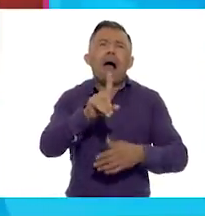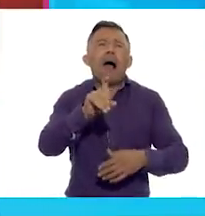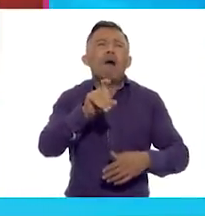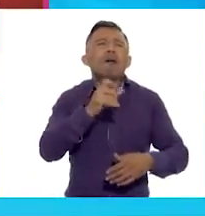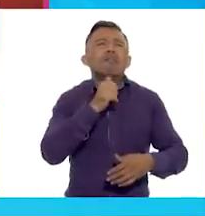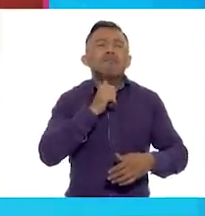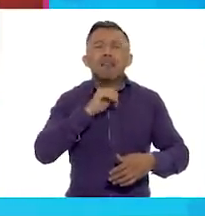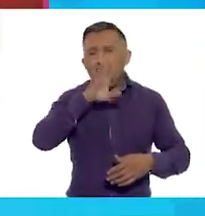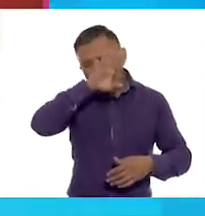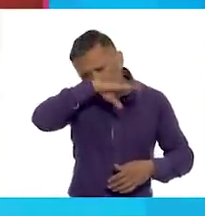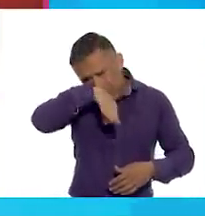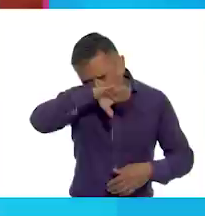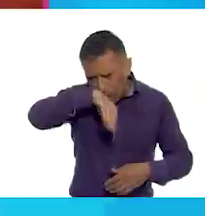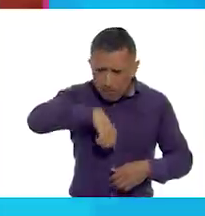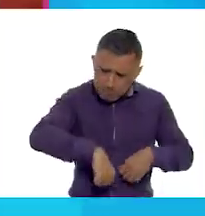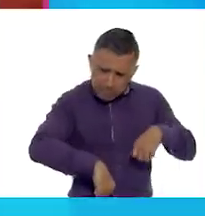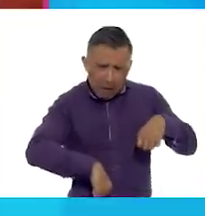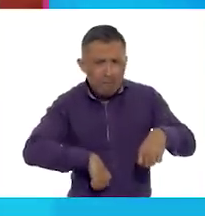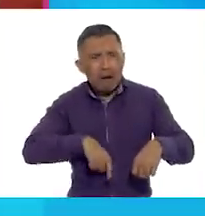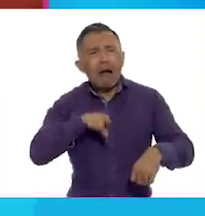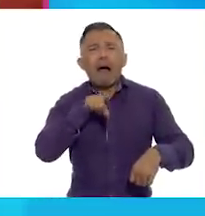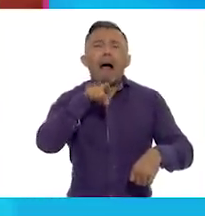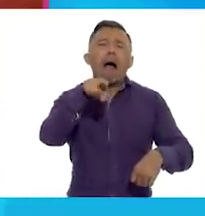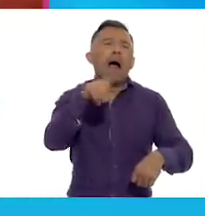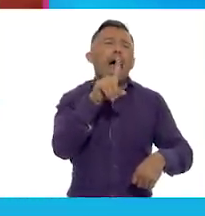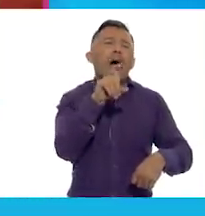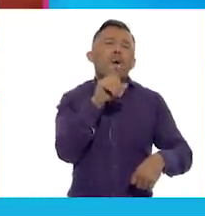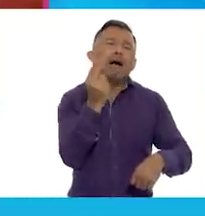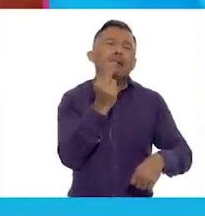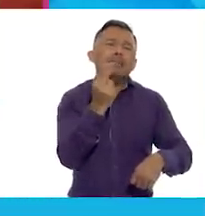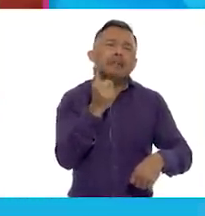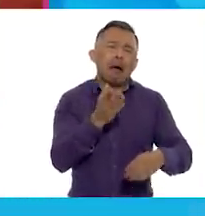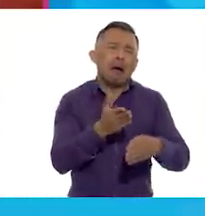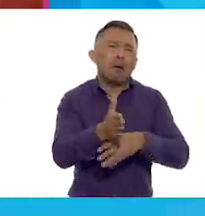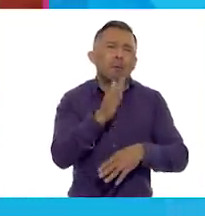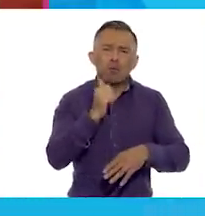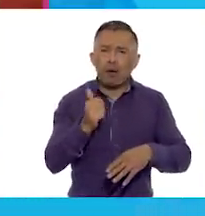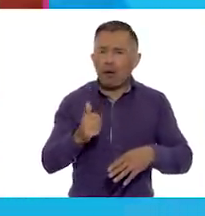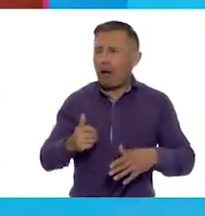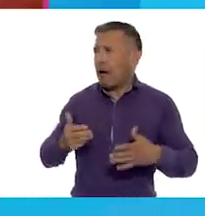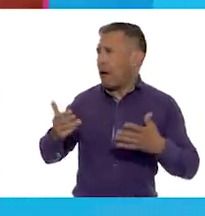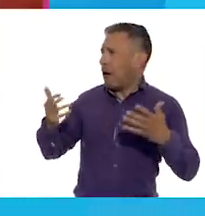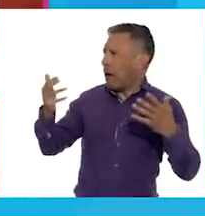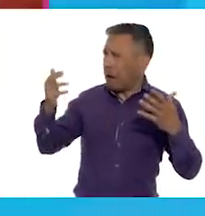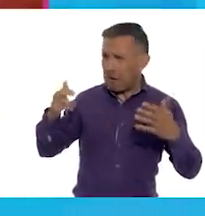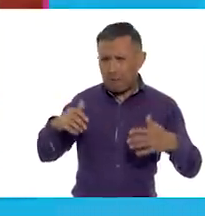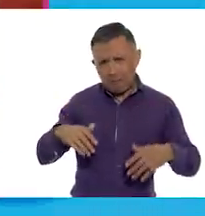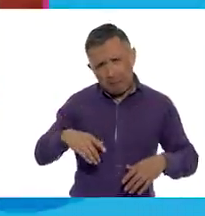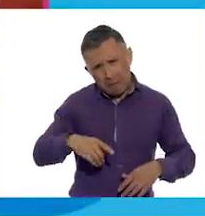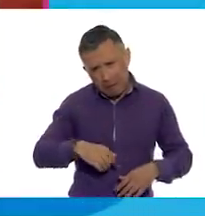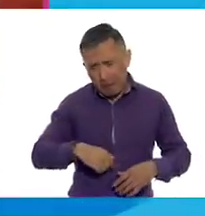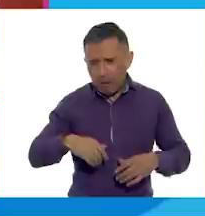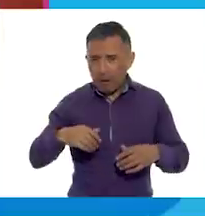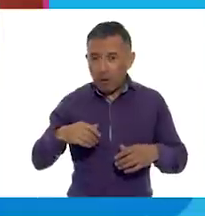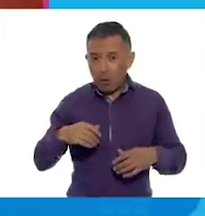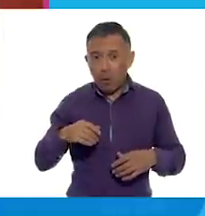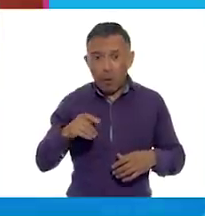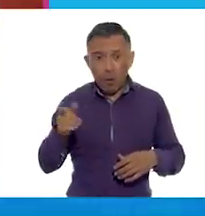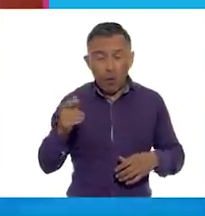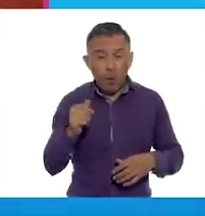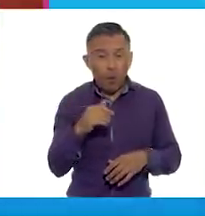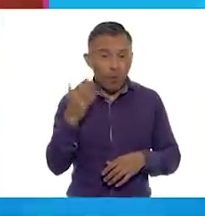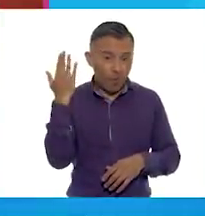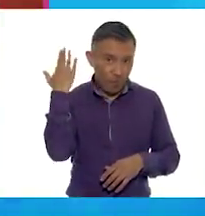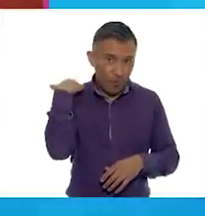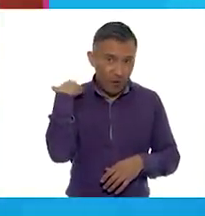elefantes. ¡Ah! ja, ja! ¿Y cómo voy a llegar al camino con tanto peso? Esto lo decía una monita